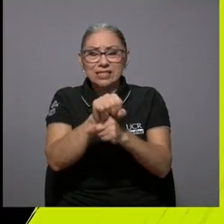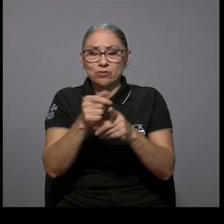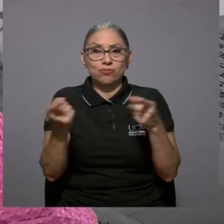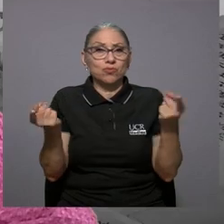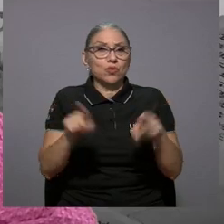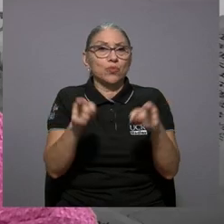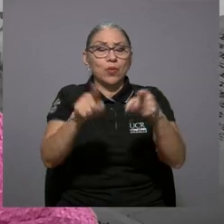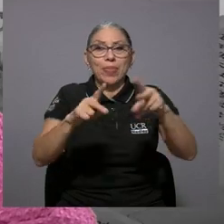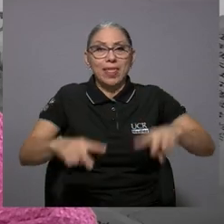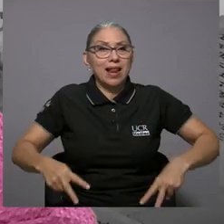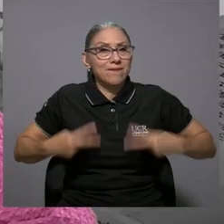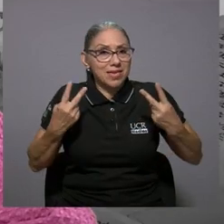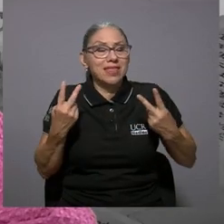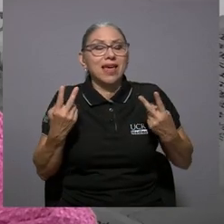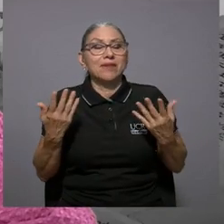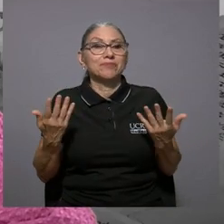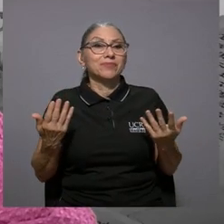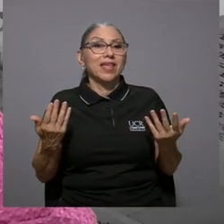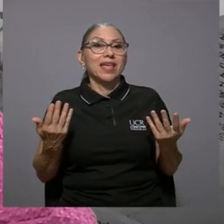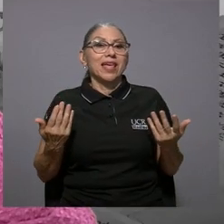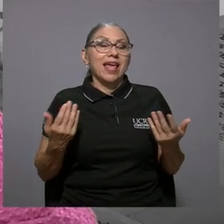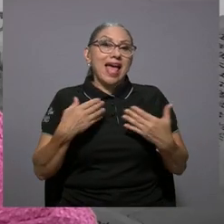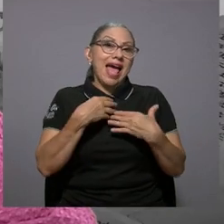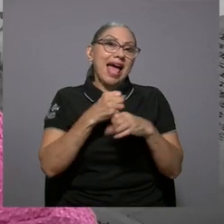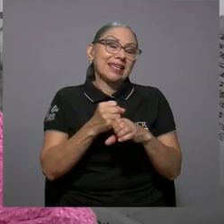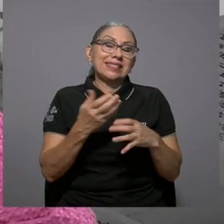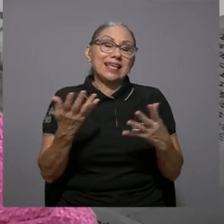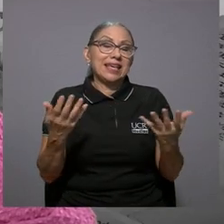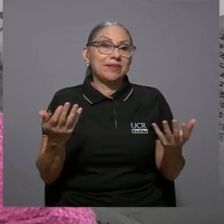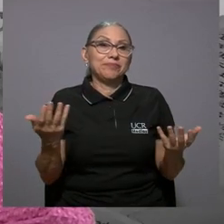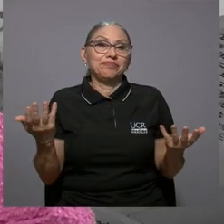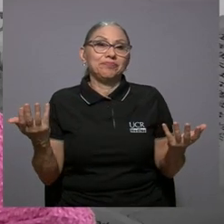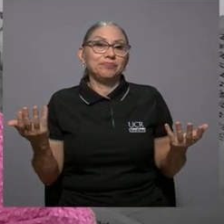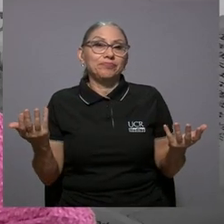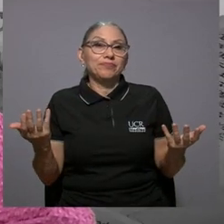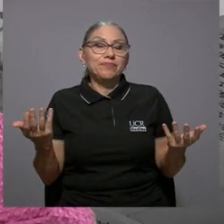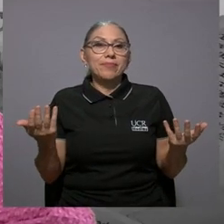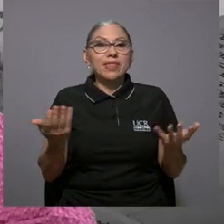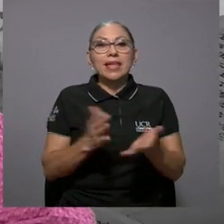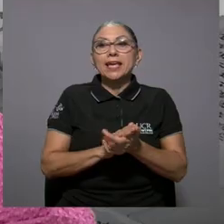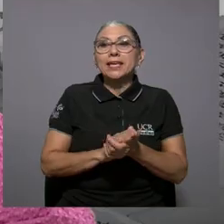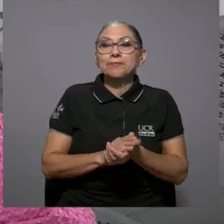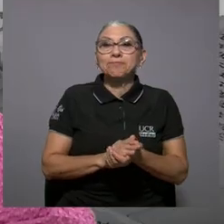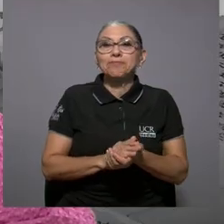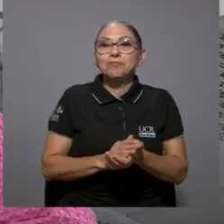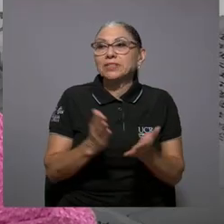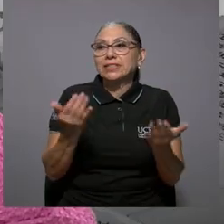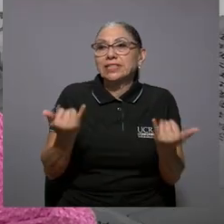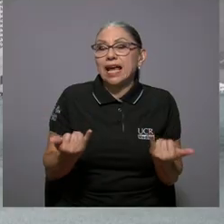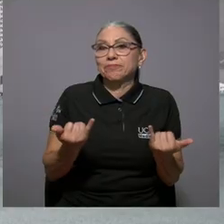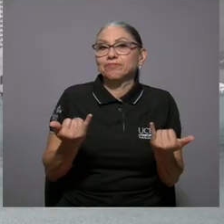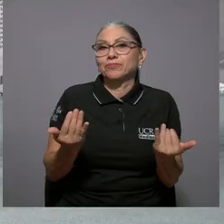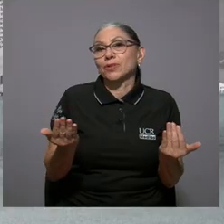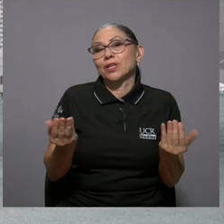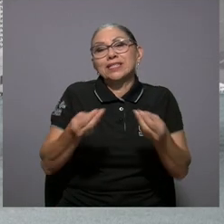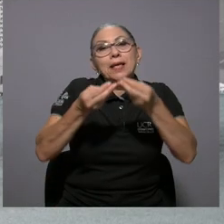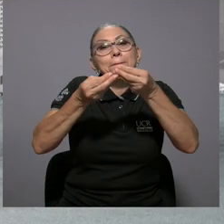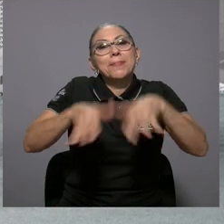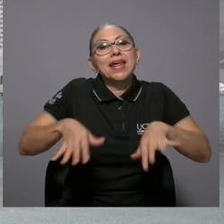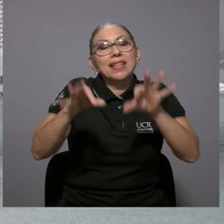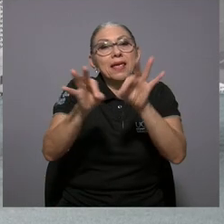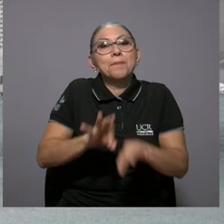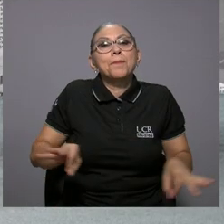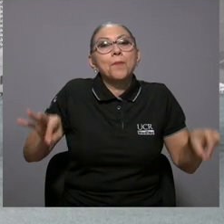vertiginosidad como decía de la vida lleva a que se pierda mucho la